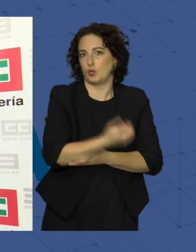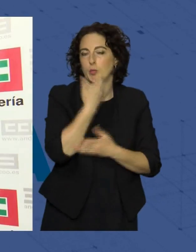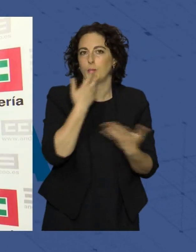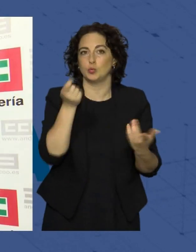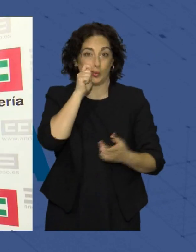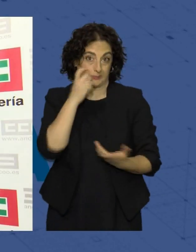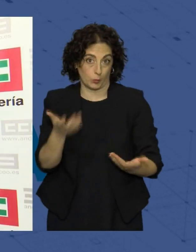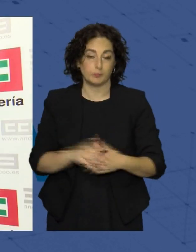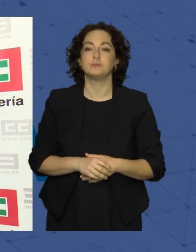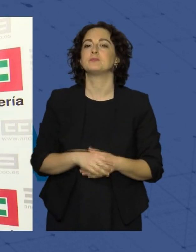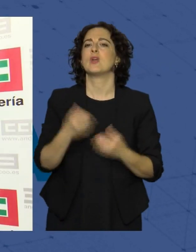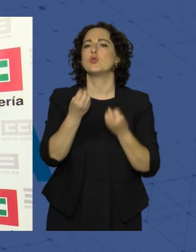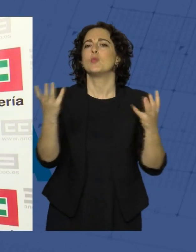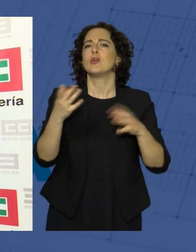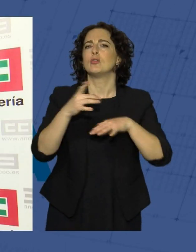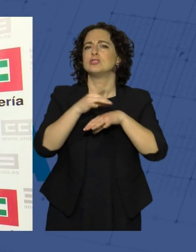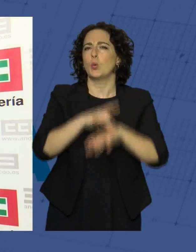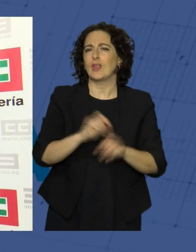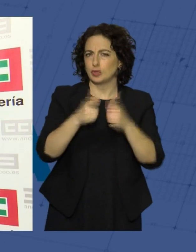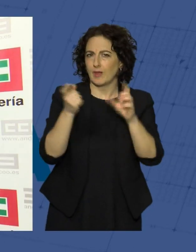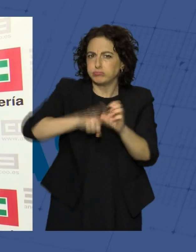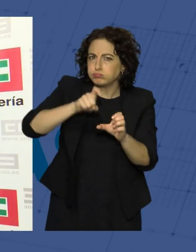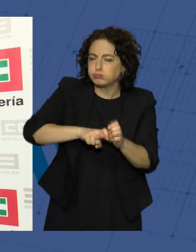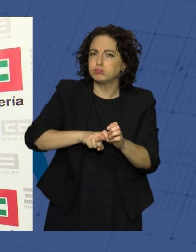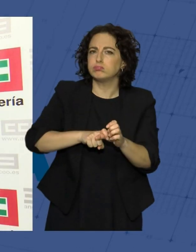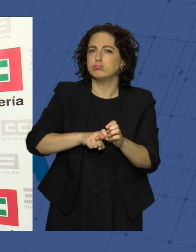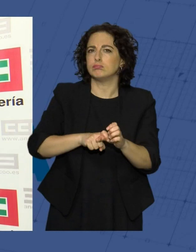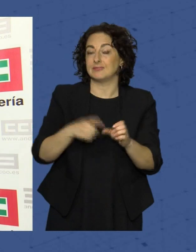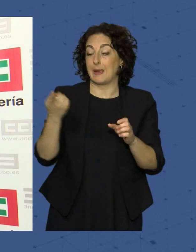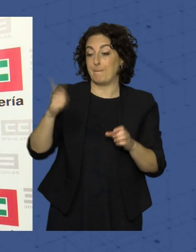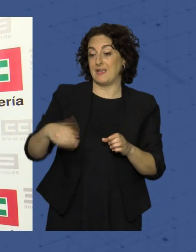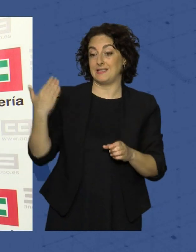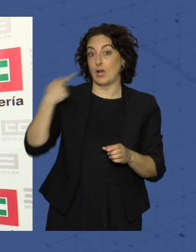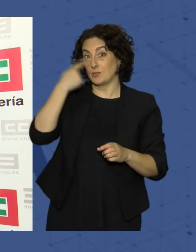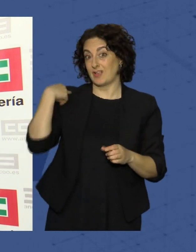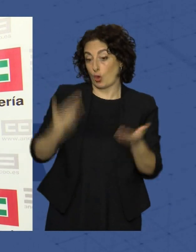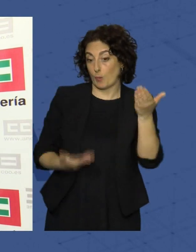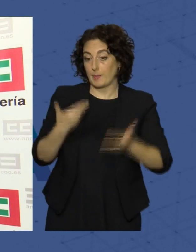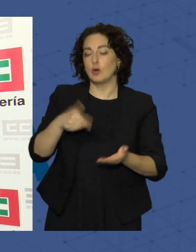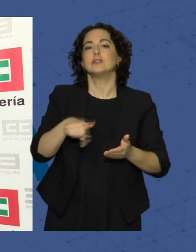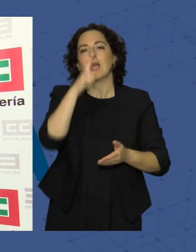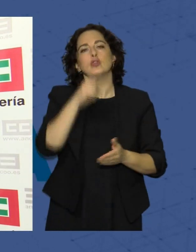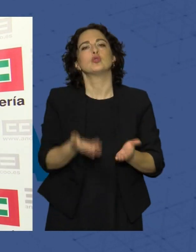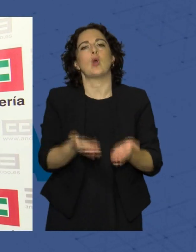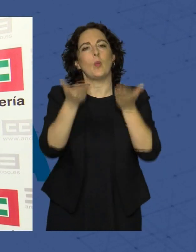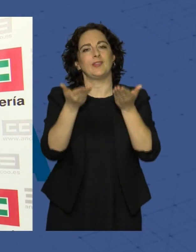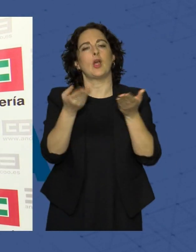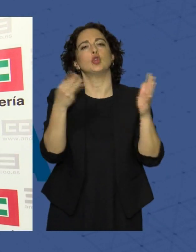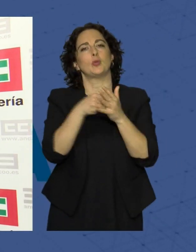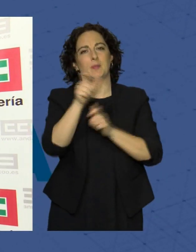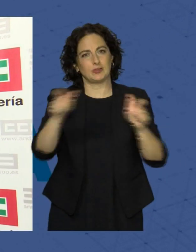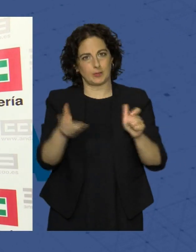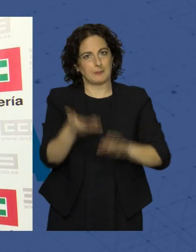el turismo. El número de afiliados a la Seguridad Social en el mismo mes del año pasado ha aumentado en más de 8.000